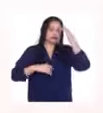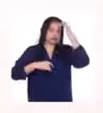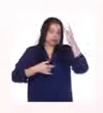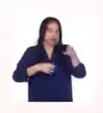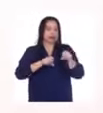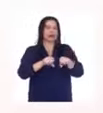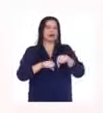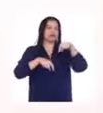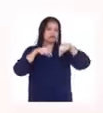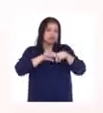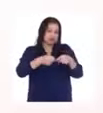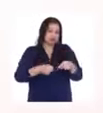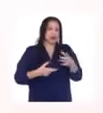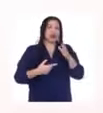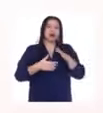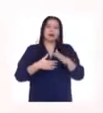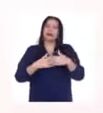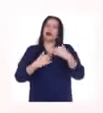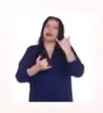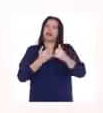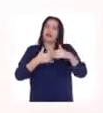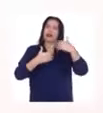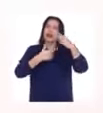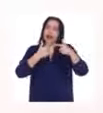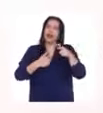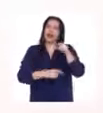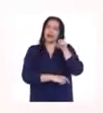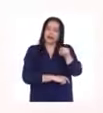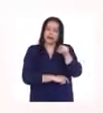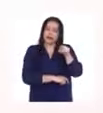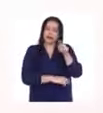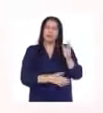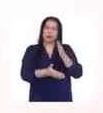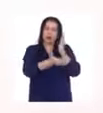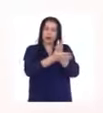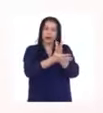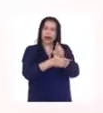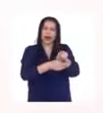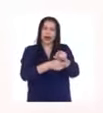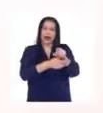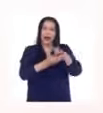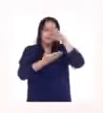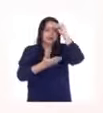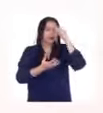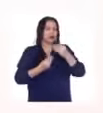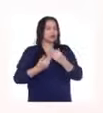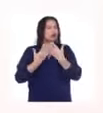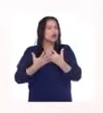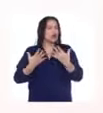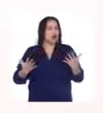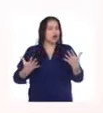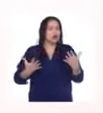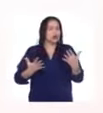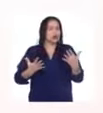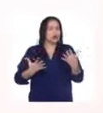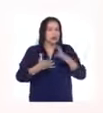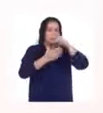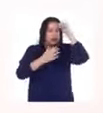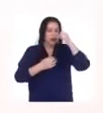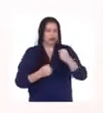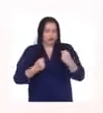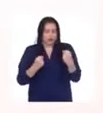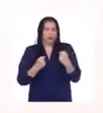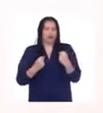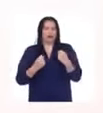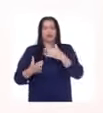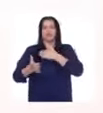en realidad terminó dando fruto, porque de ahí ella sacó muchas lecciones, sacó fuerza, venció